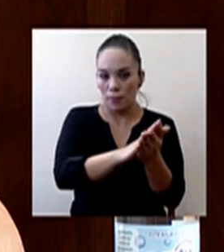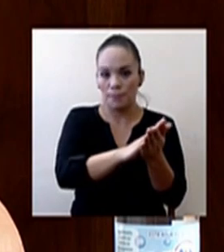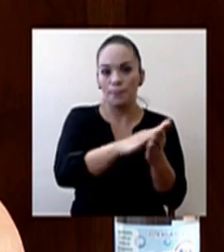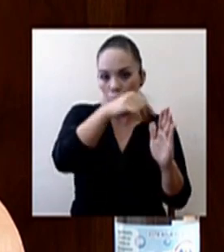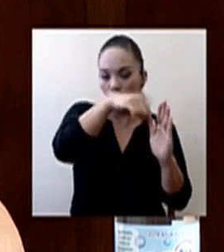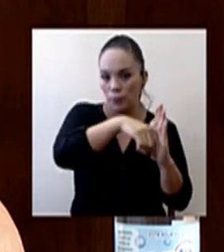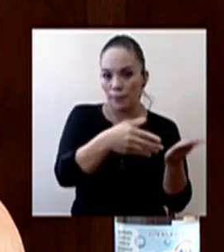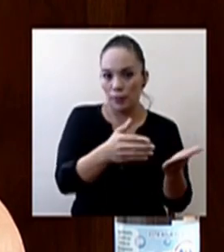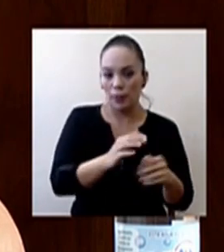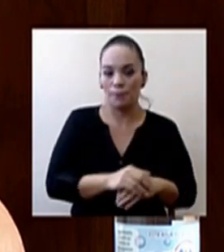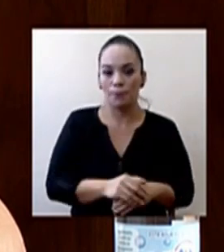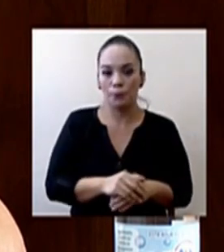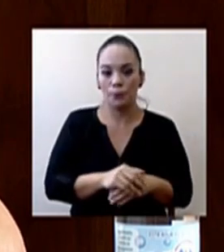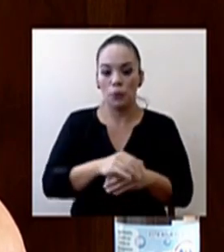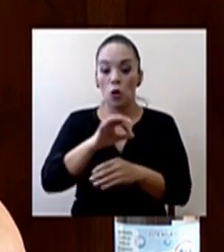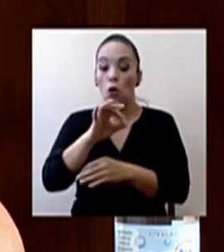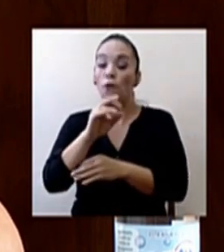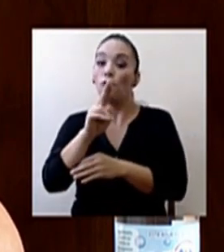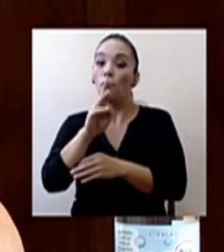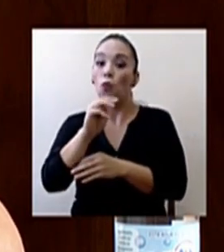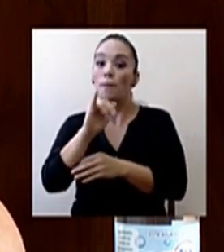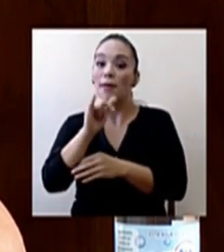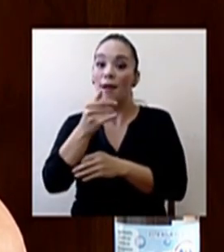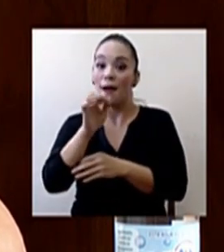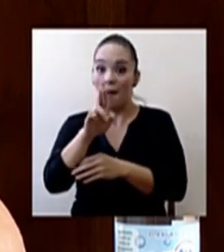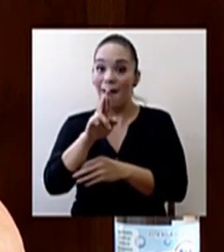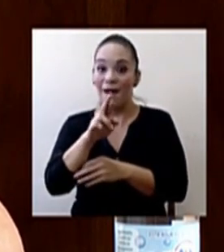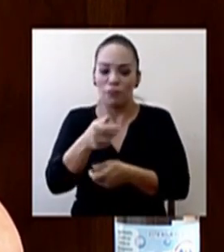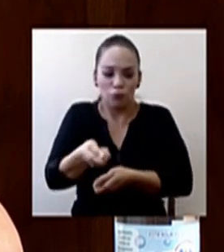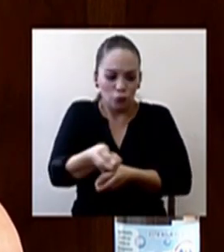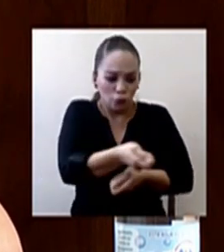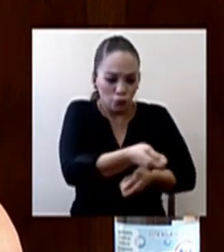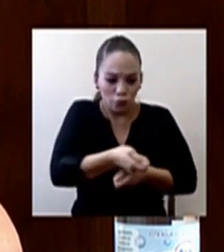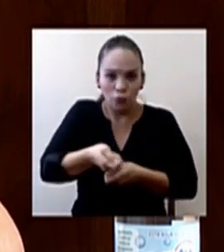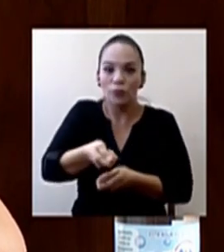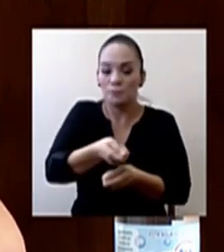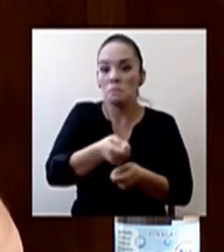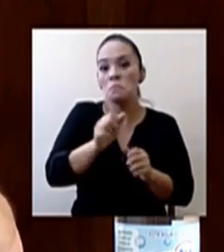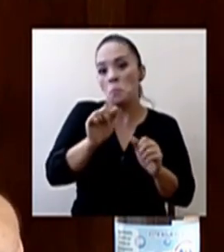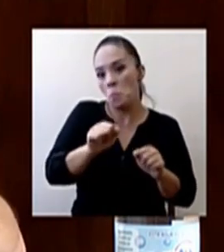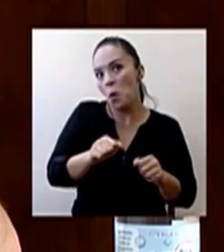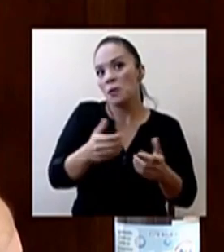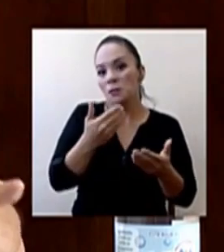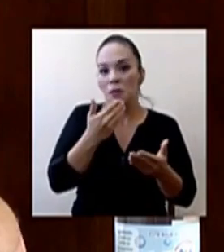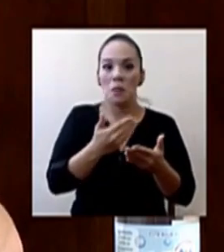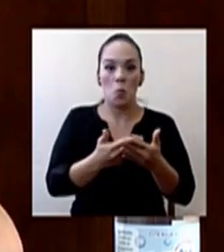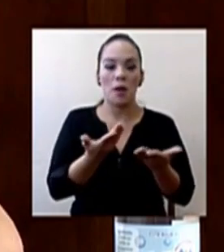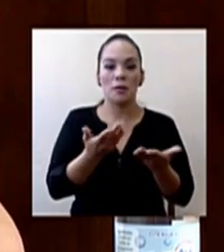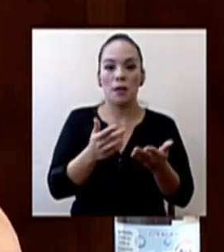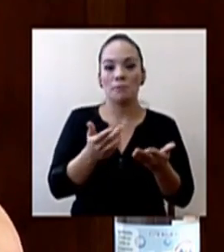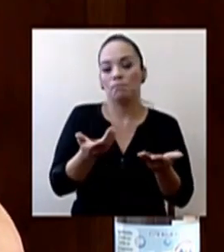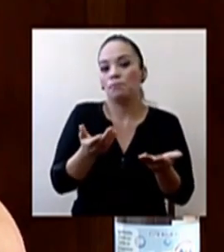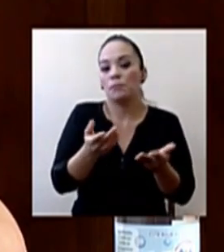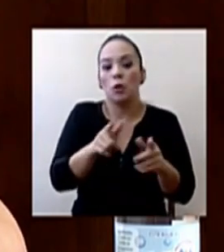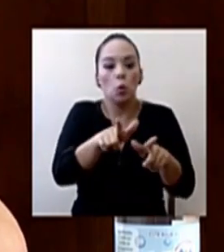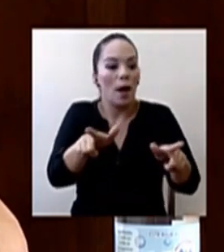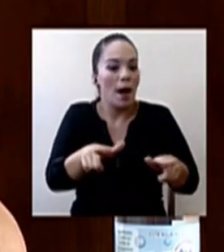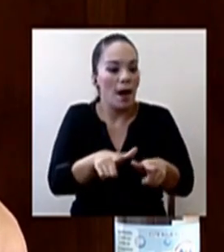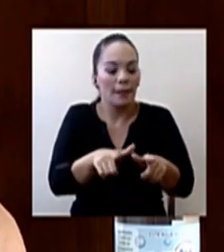fumigación puede ser efectiva, sobre todo en aquellos lugares donde nos cuesta trabajo llegar, por ejemplo,